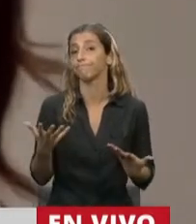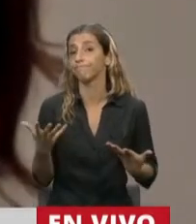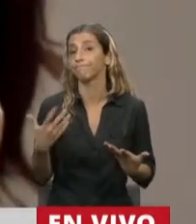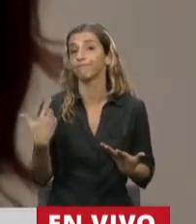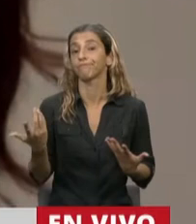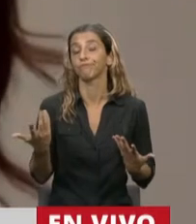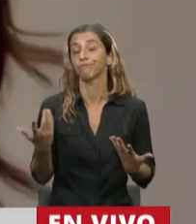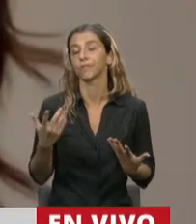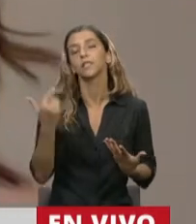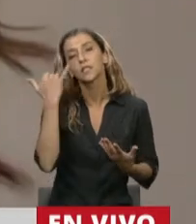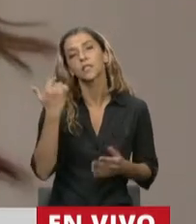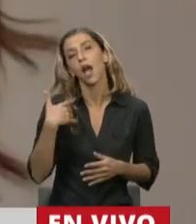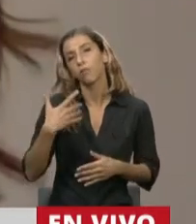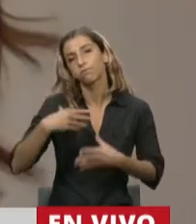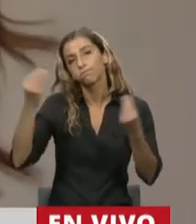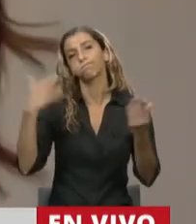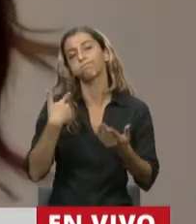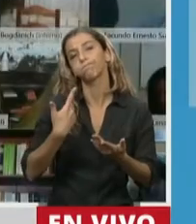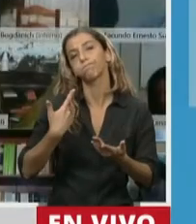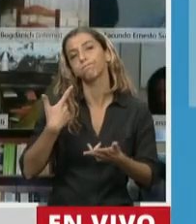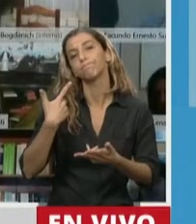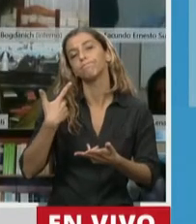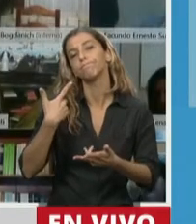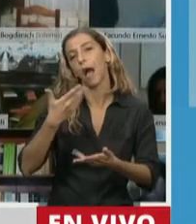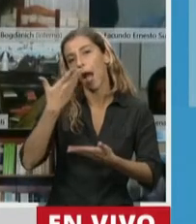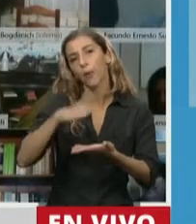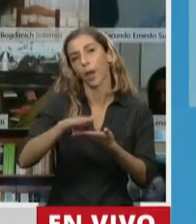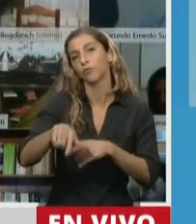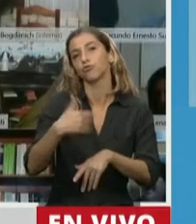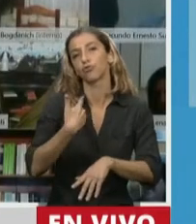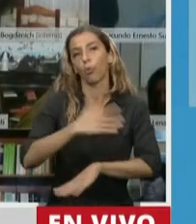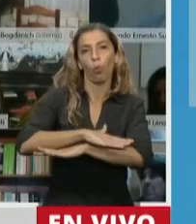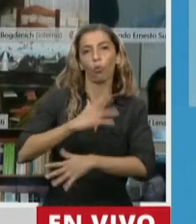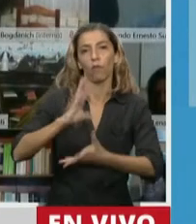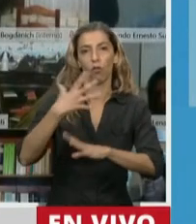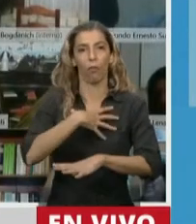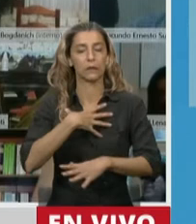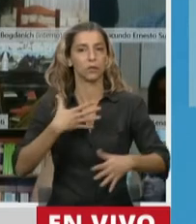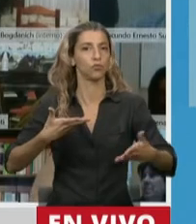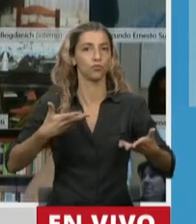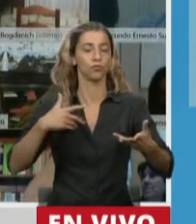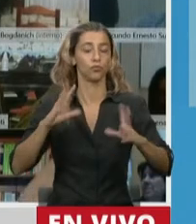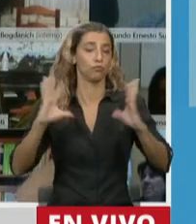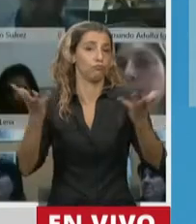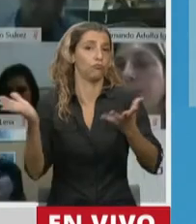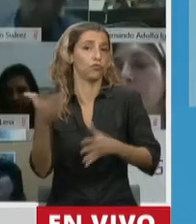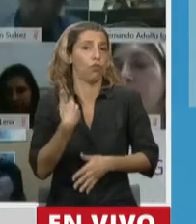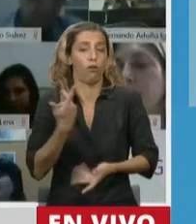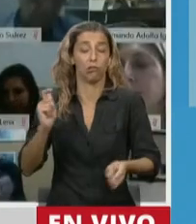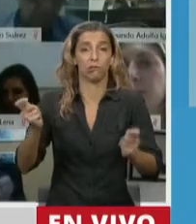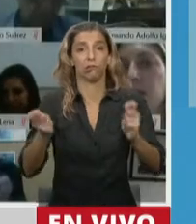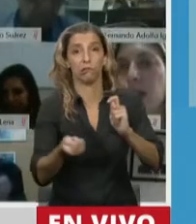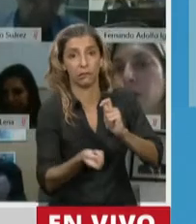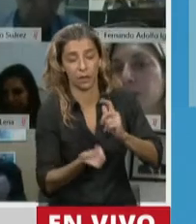dicho aquí en varias oportunidades, gran parte de nuestro comportamiento individual y colectivo. De cada compatriota